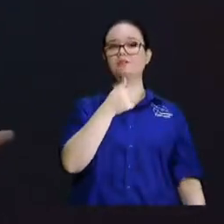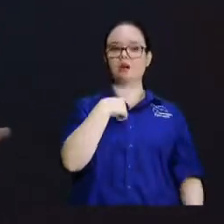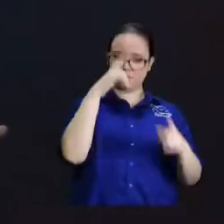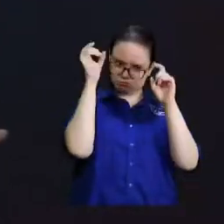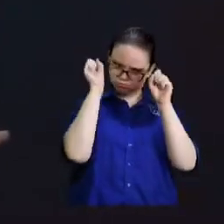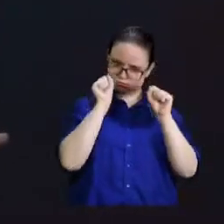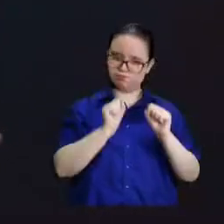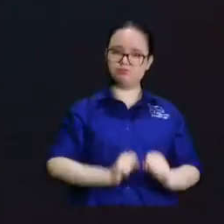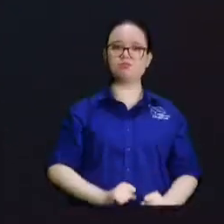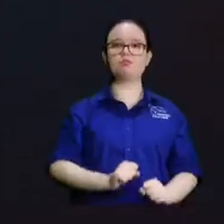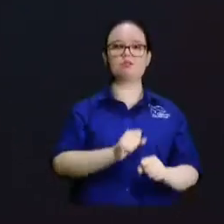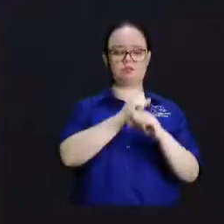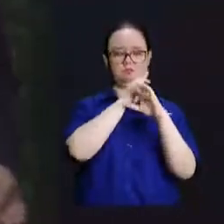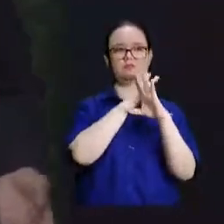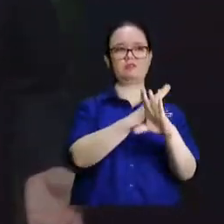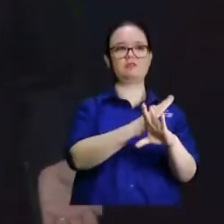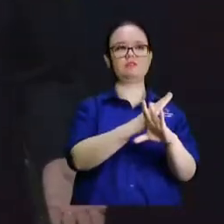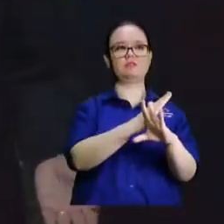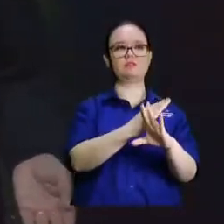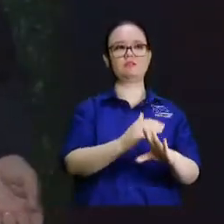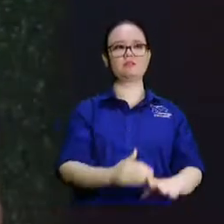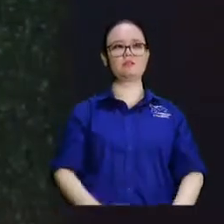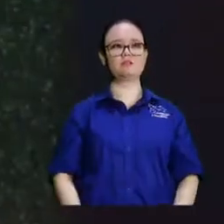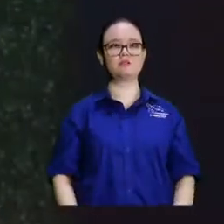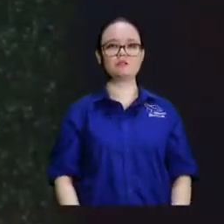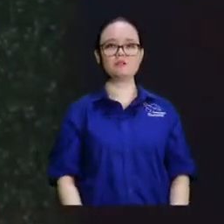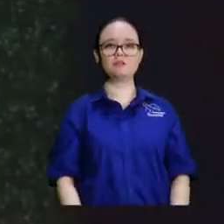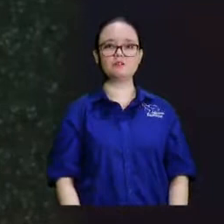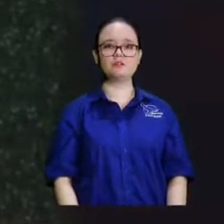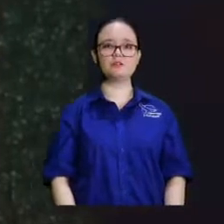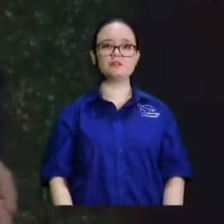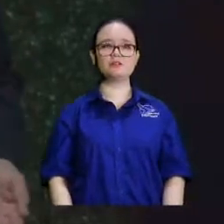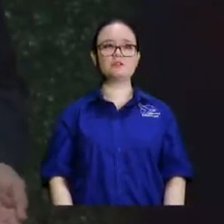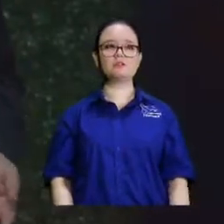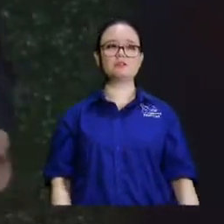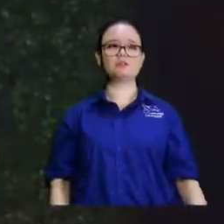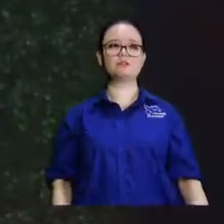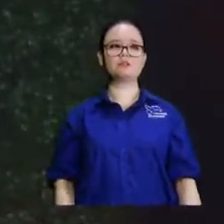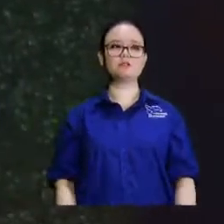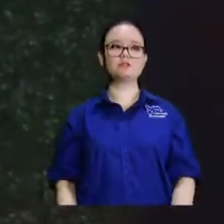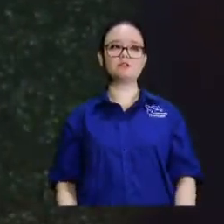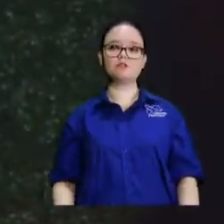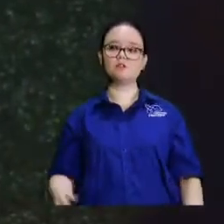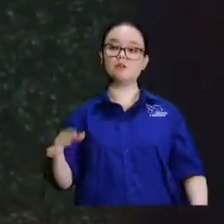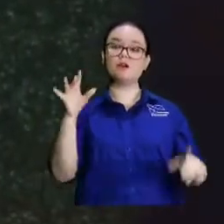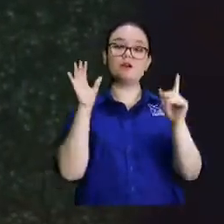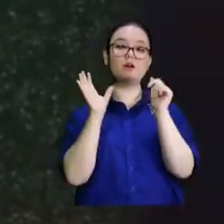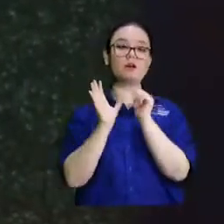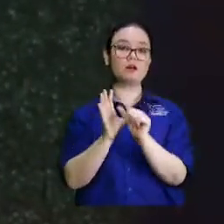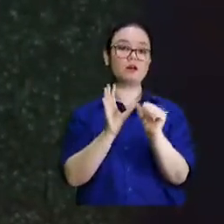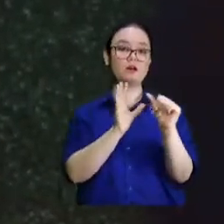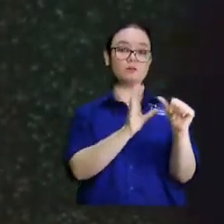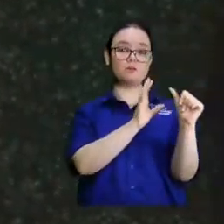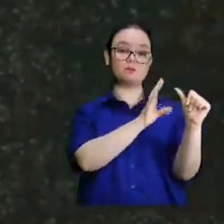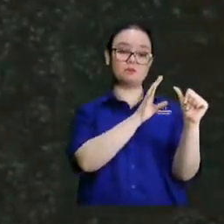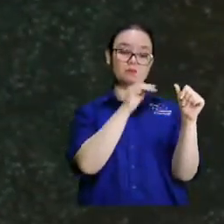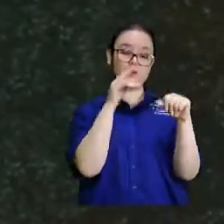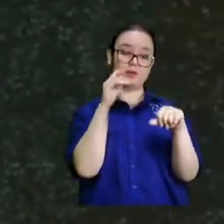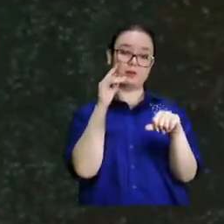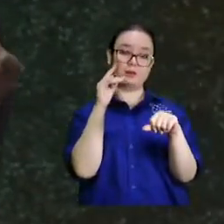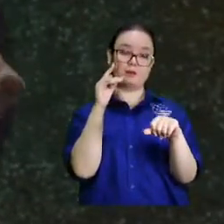agredir físicamente pero sí tengo poder a mí me dieron mire el apóstol Pablo entregó a Satanás